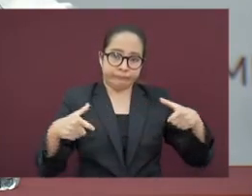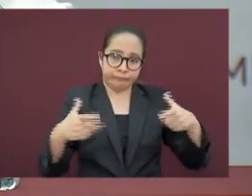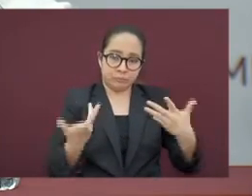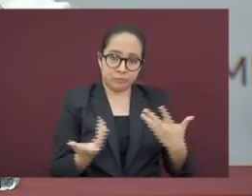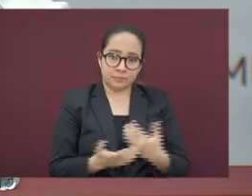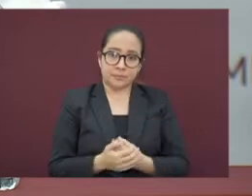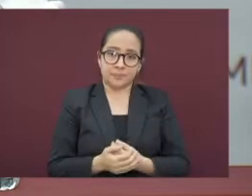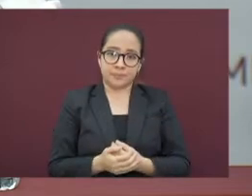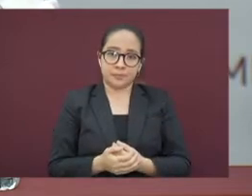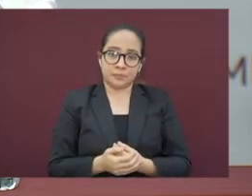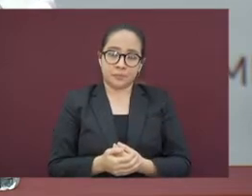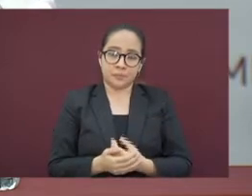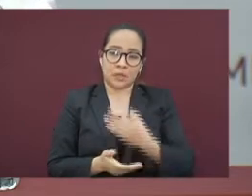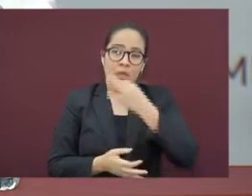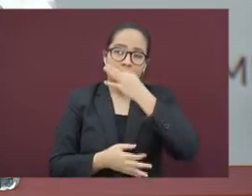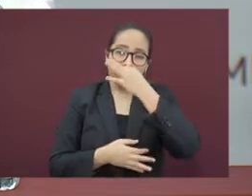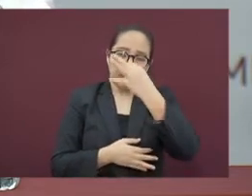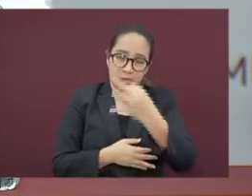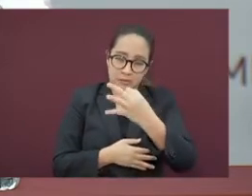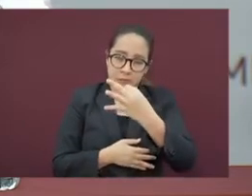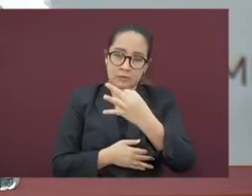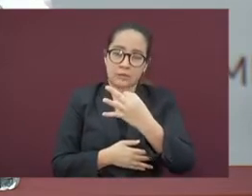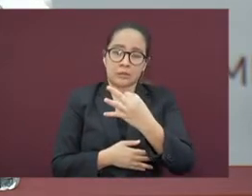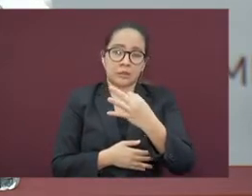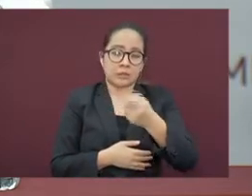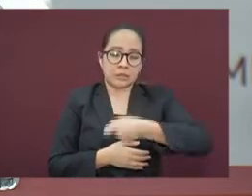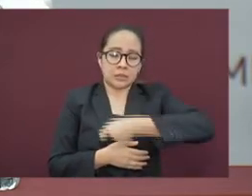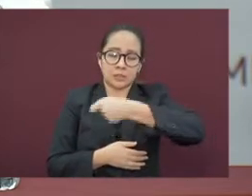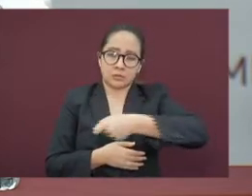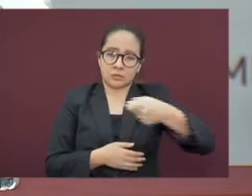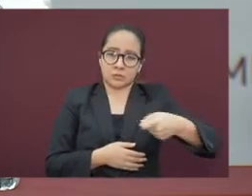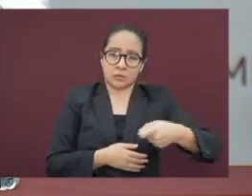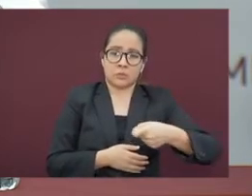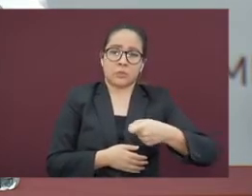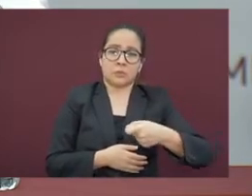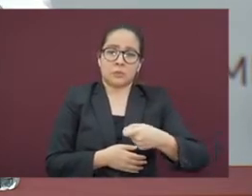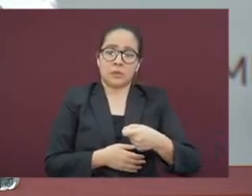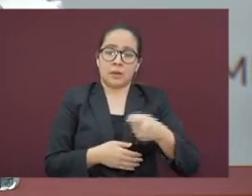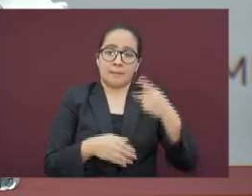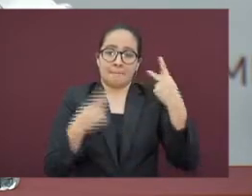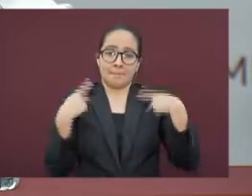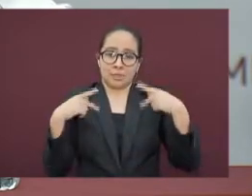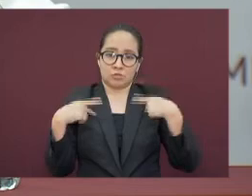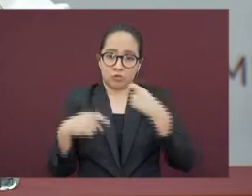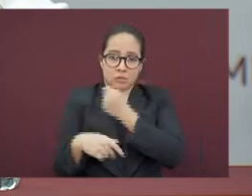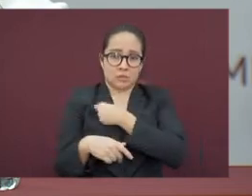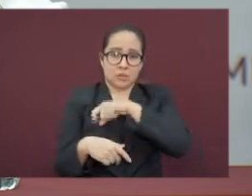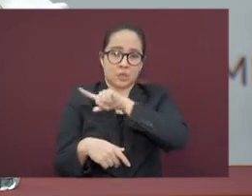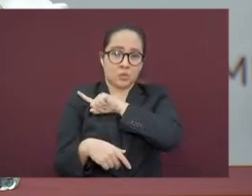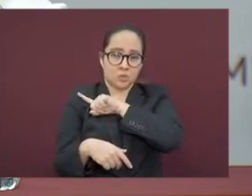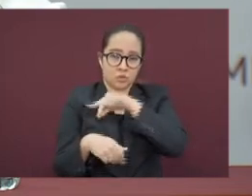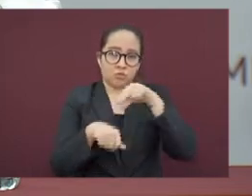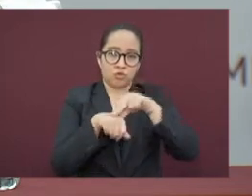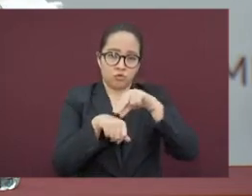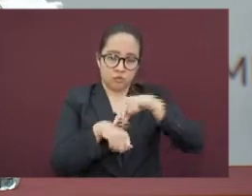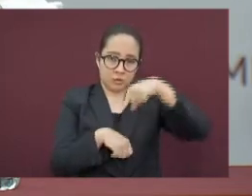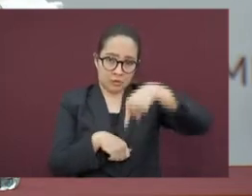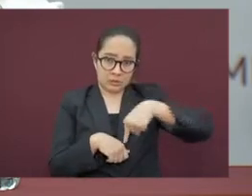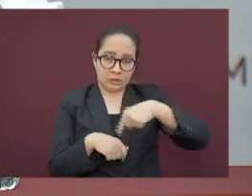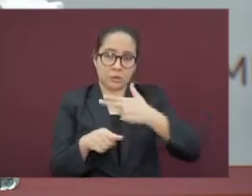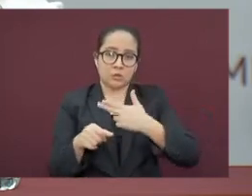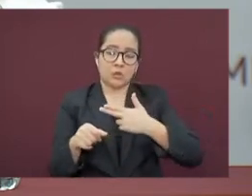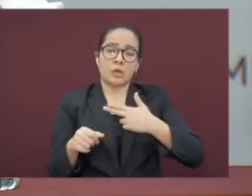enviar nuestro saludo al personal médico del CAE, ante CEM, de aquí de Jalapa,